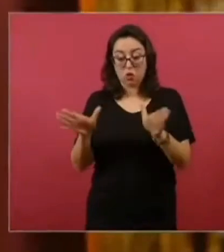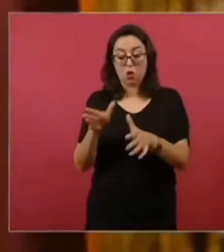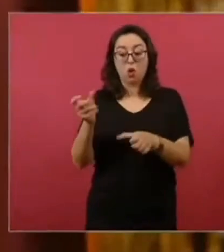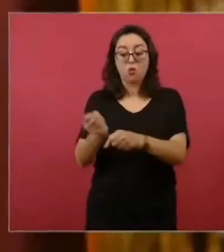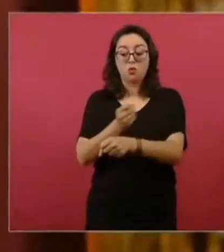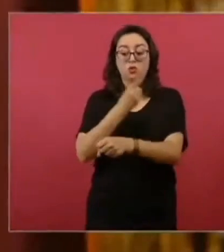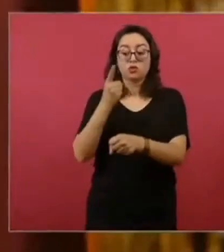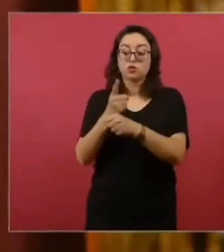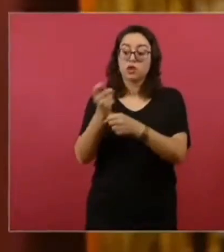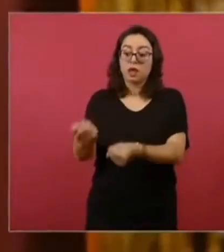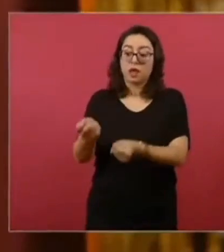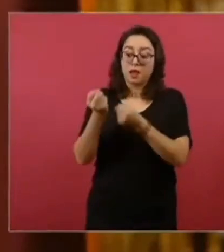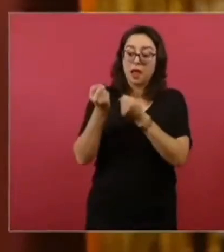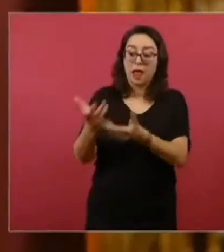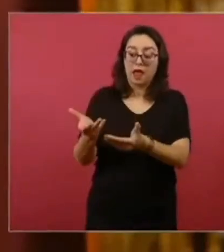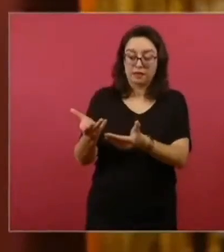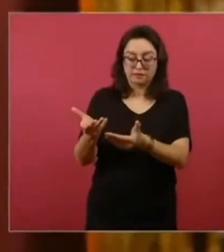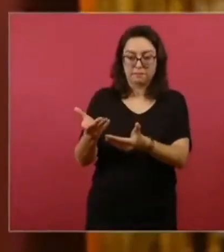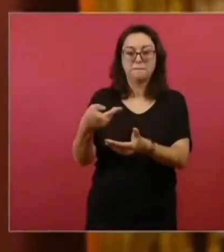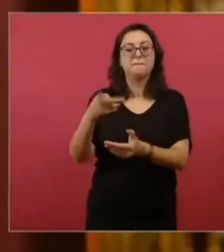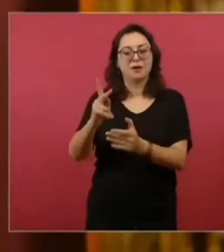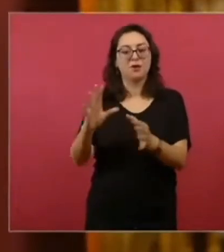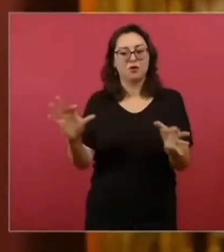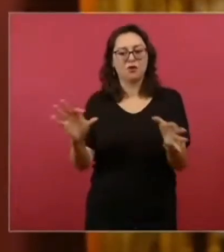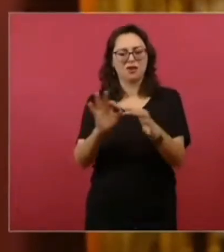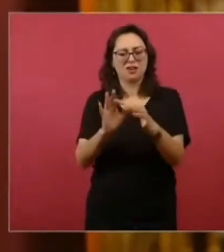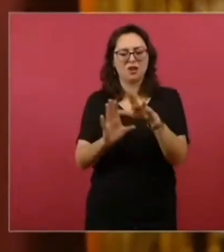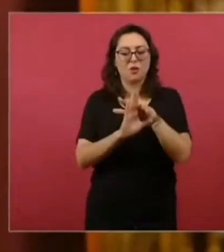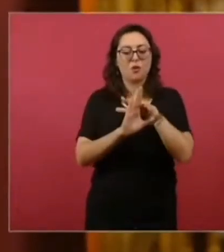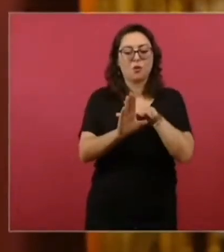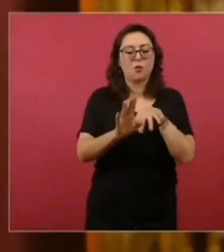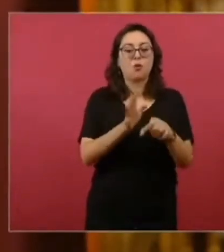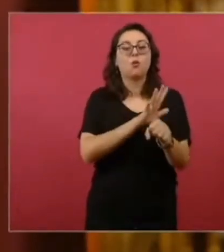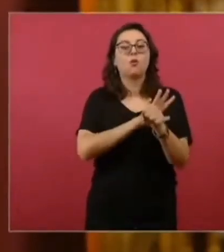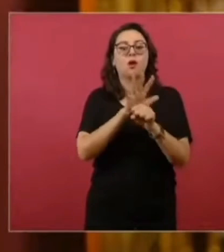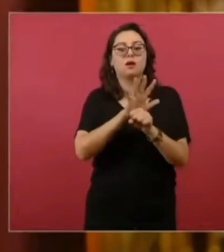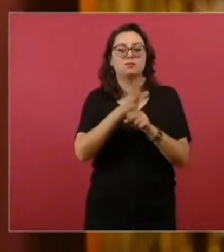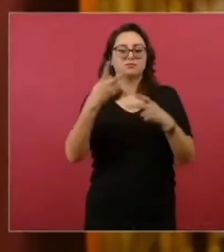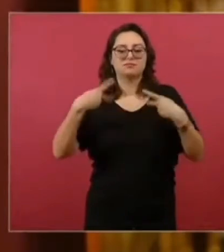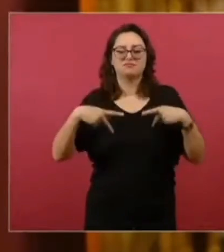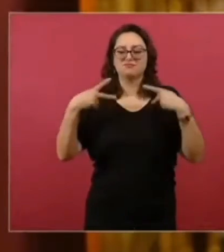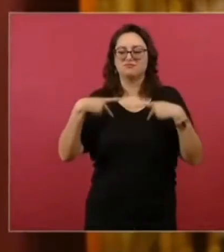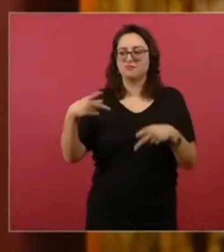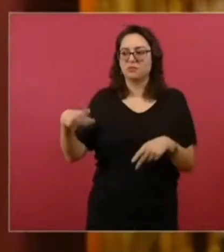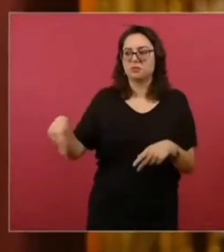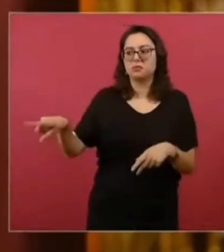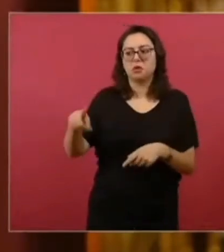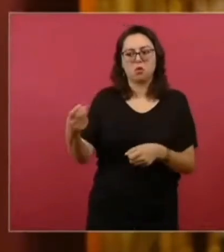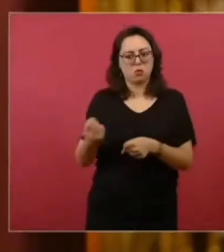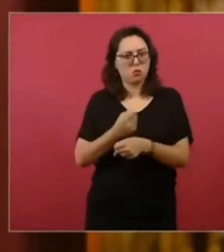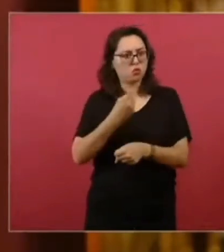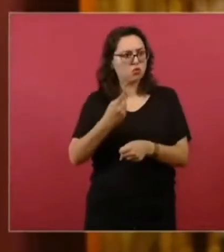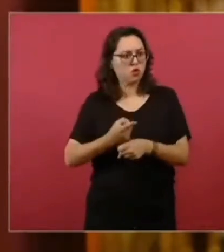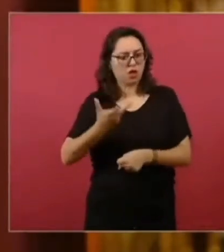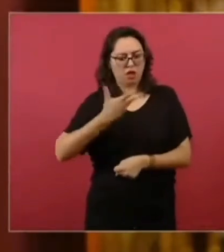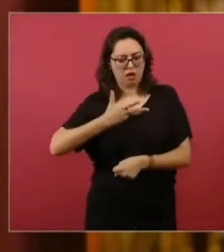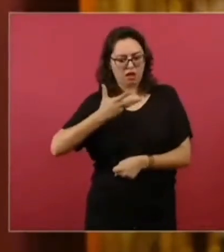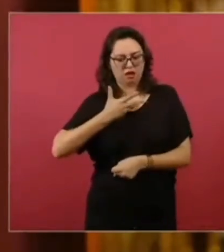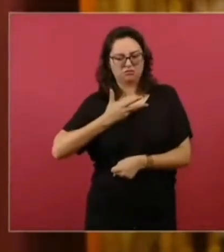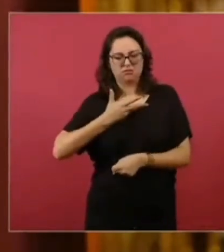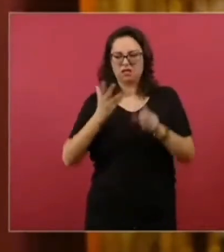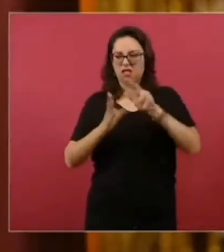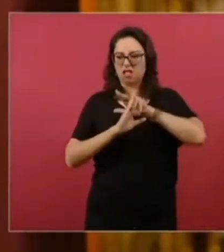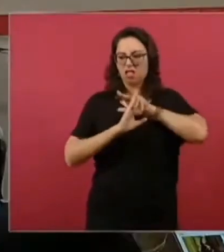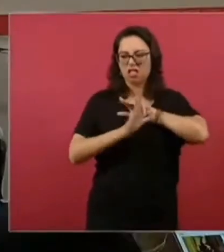oportunidades de calidad de vida en un lugar, menos va a ser la necesidad o la inquietud de emigrar de manera forzada o fuera